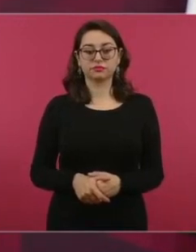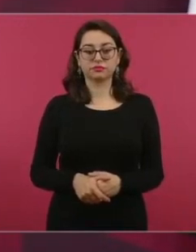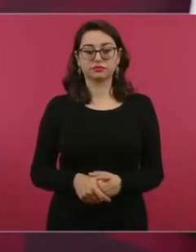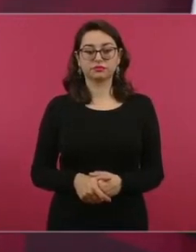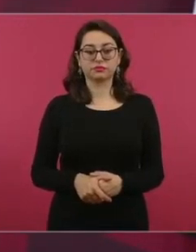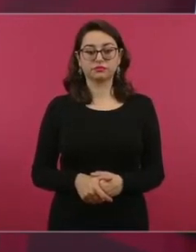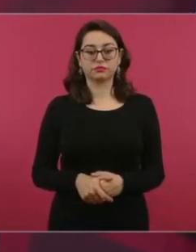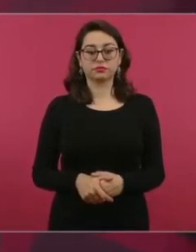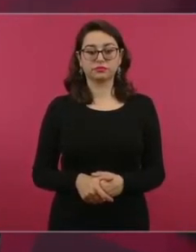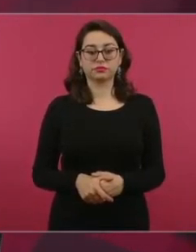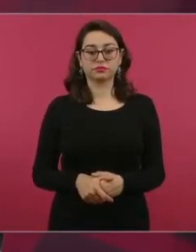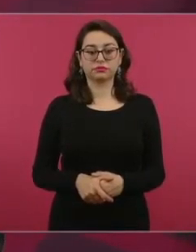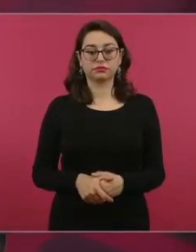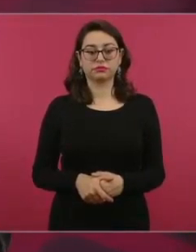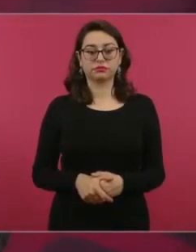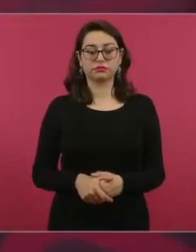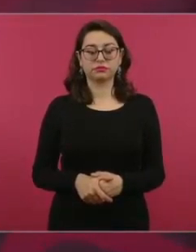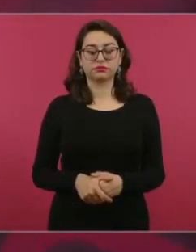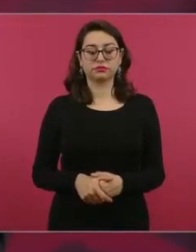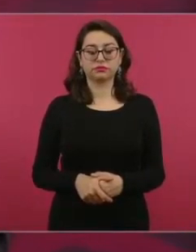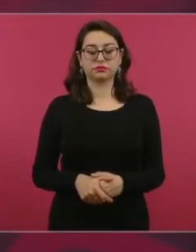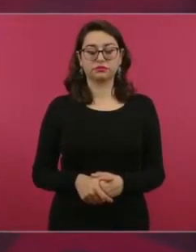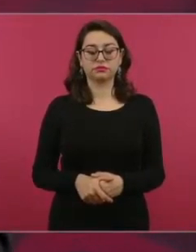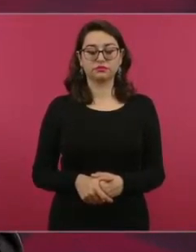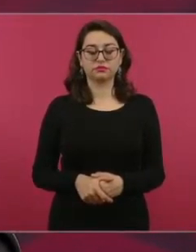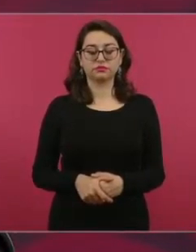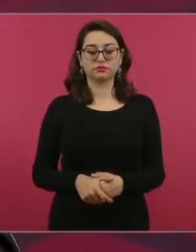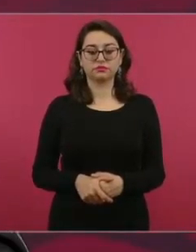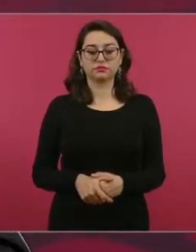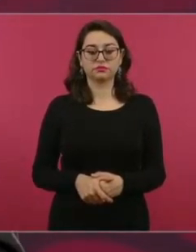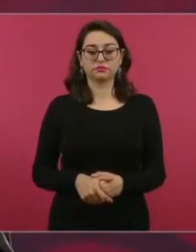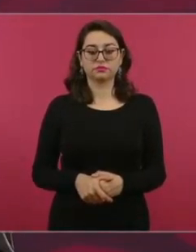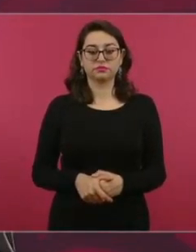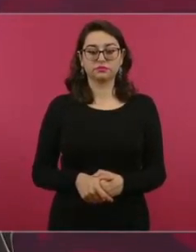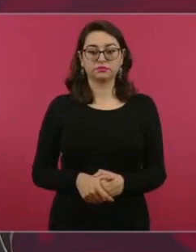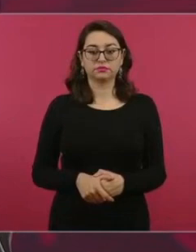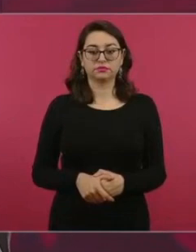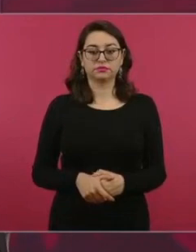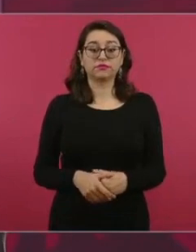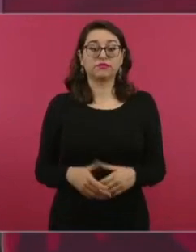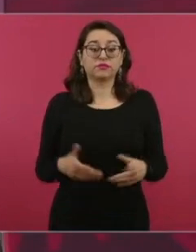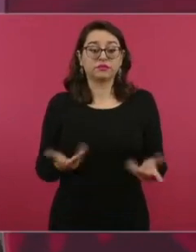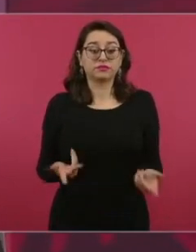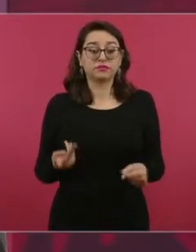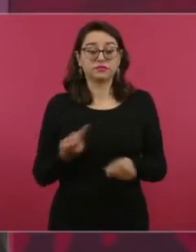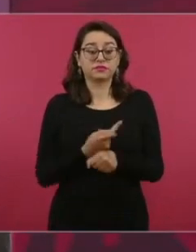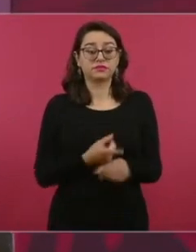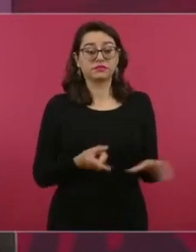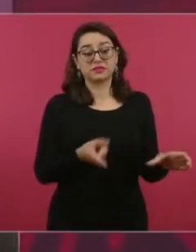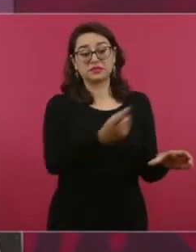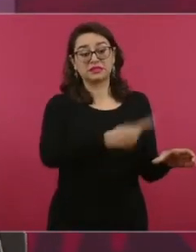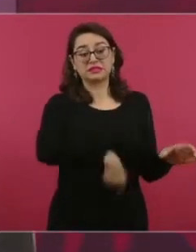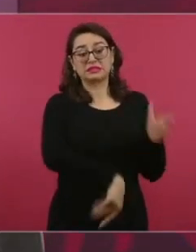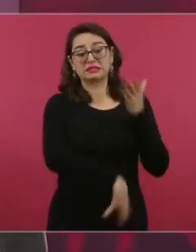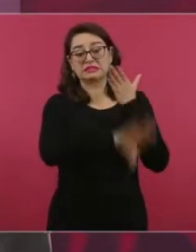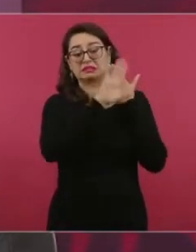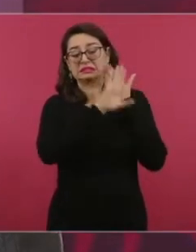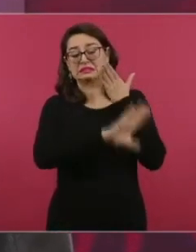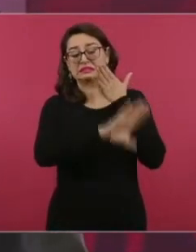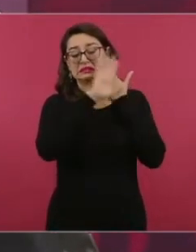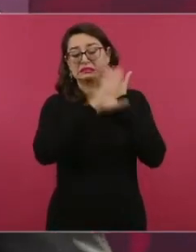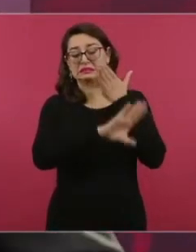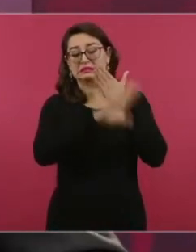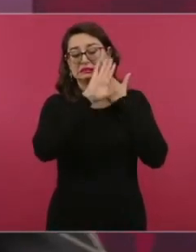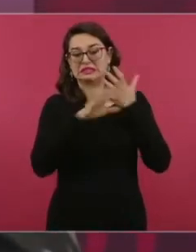porque estaban sacando provecho del